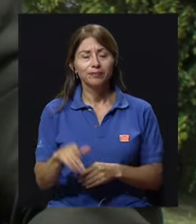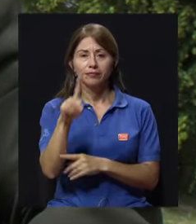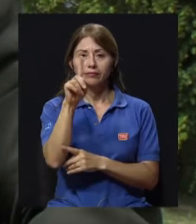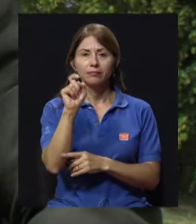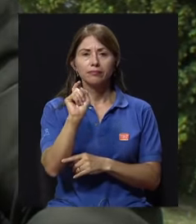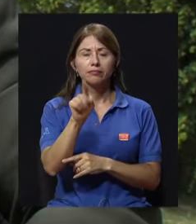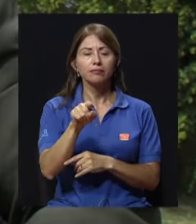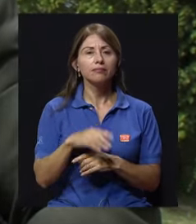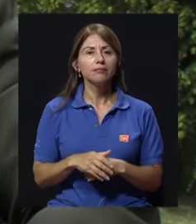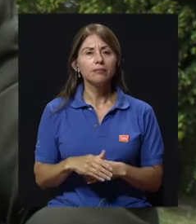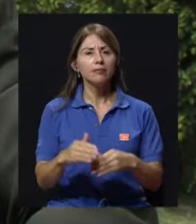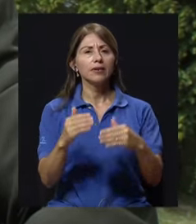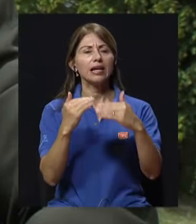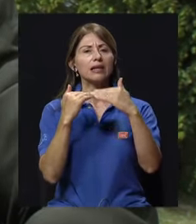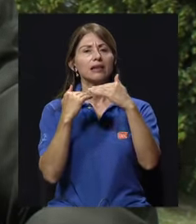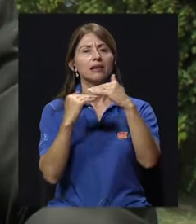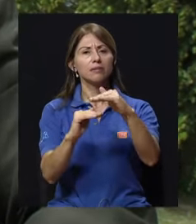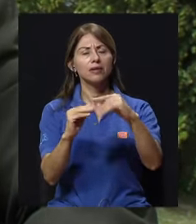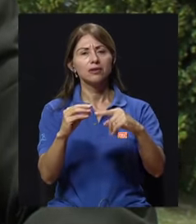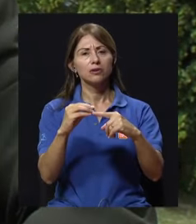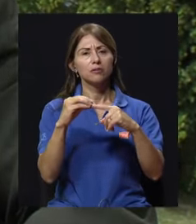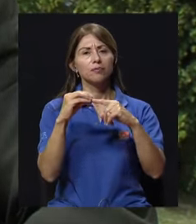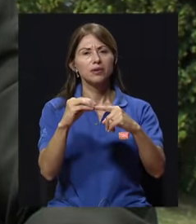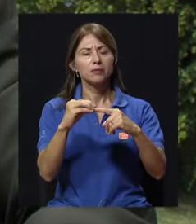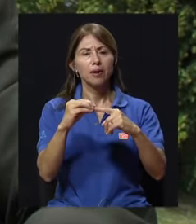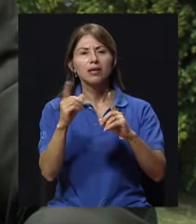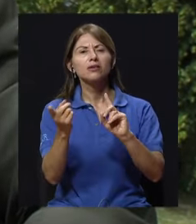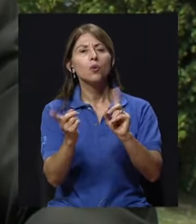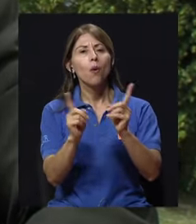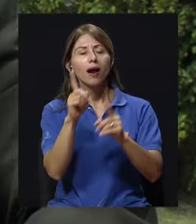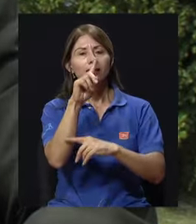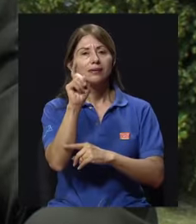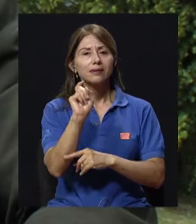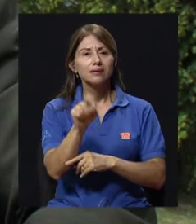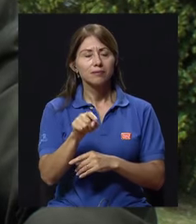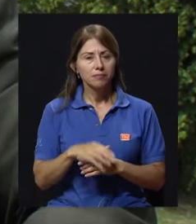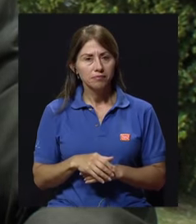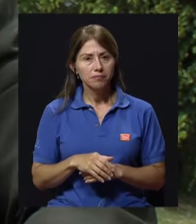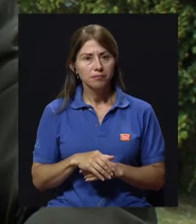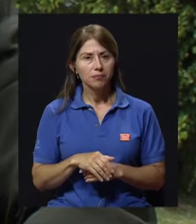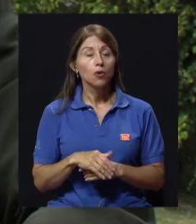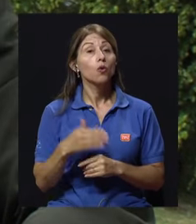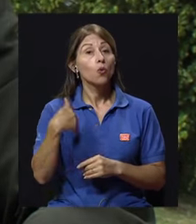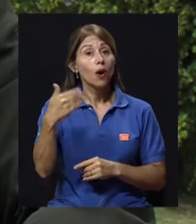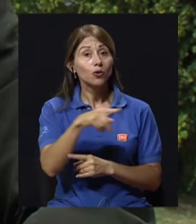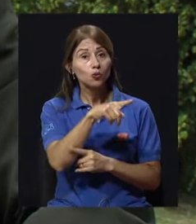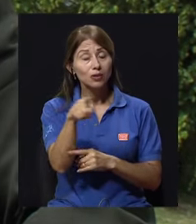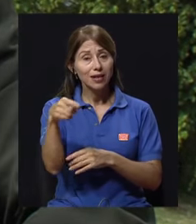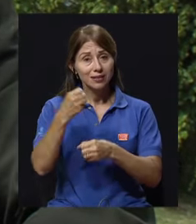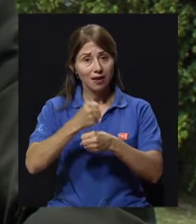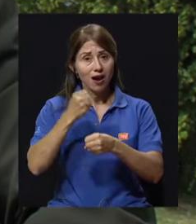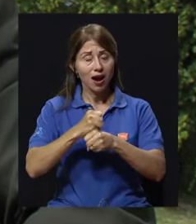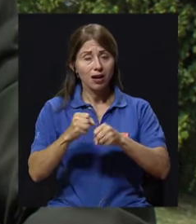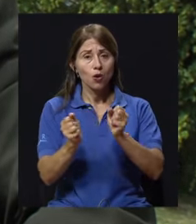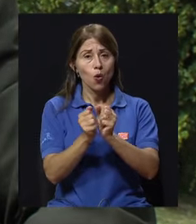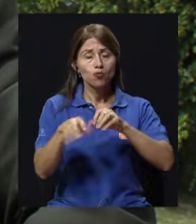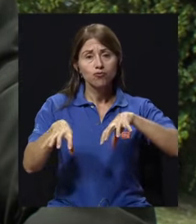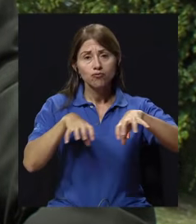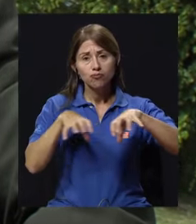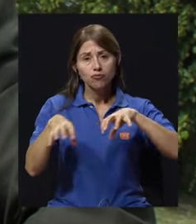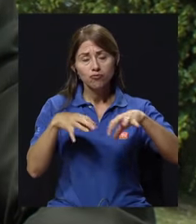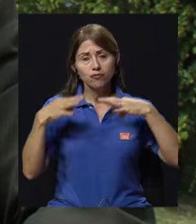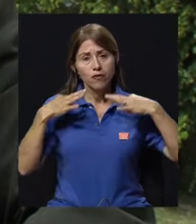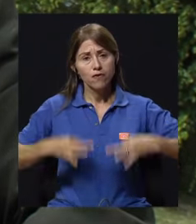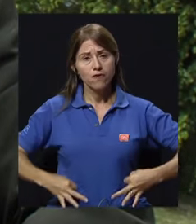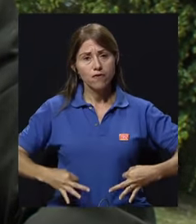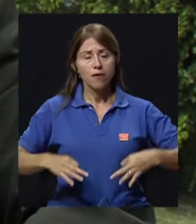principales limitaciones que ustedes, pues, encuentran cuando trabajan el tema del movimiento humano con los adultos